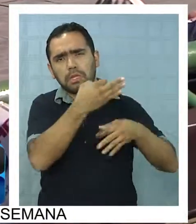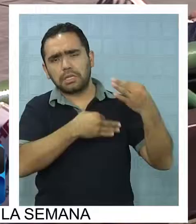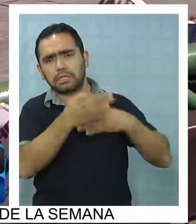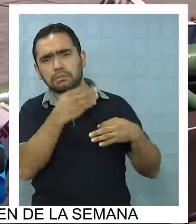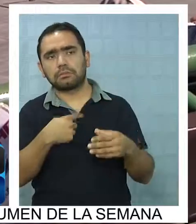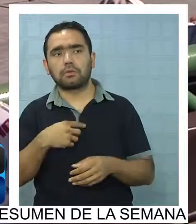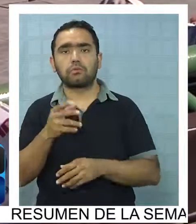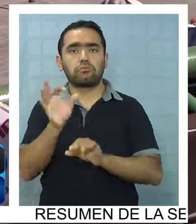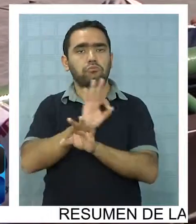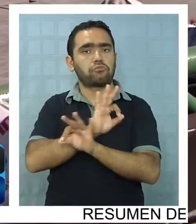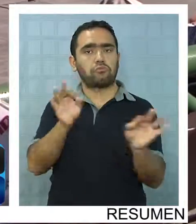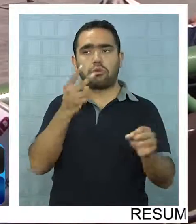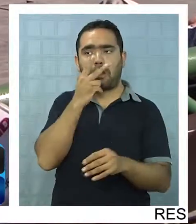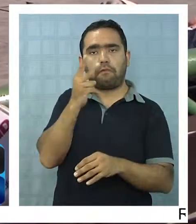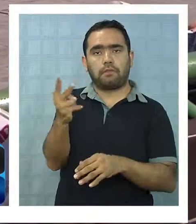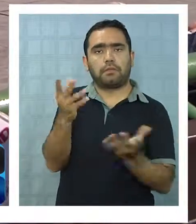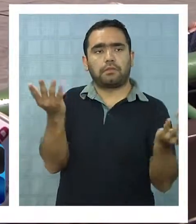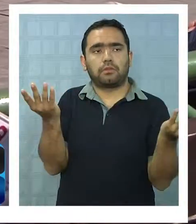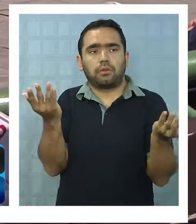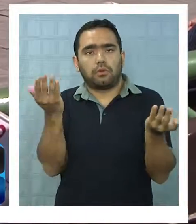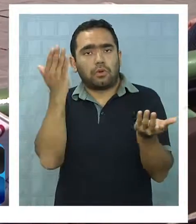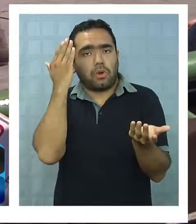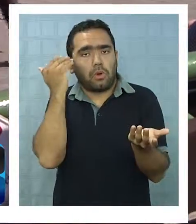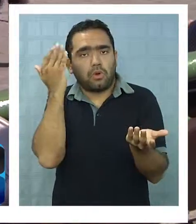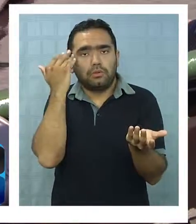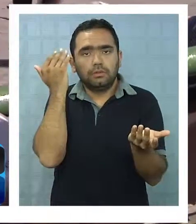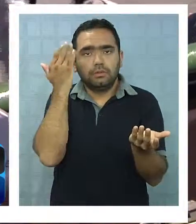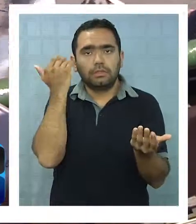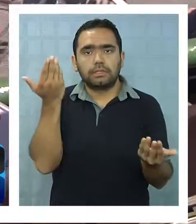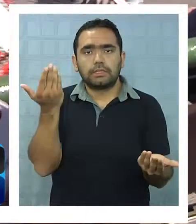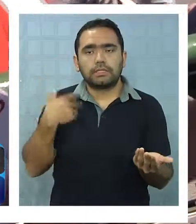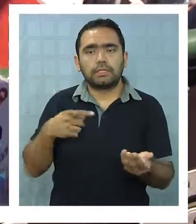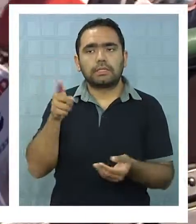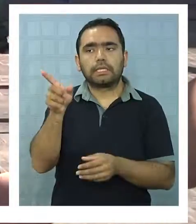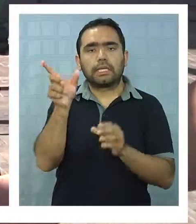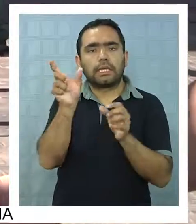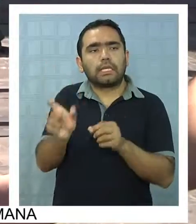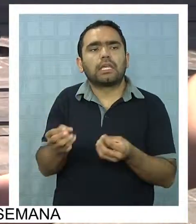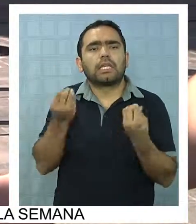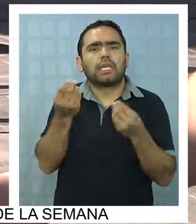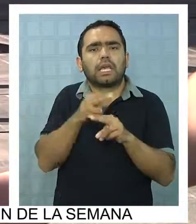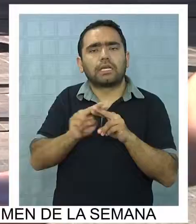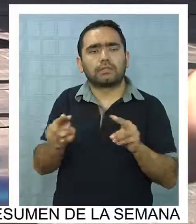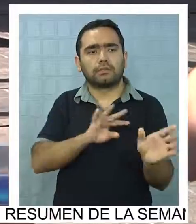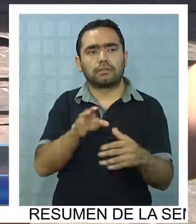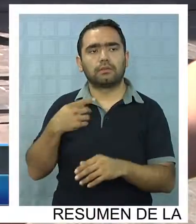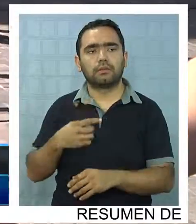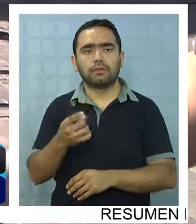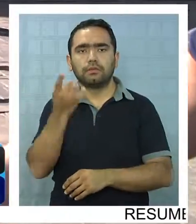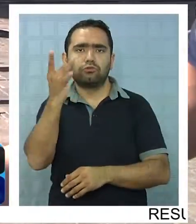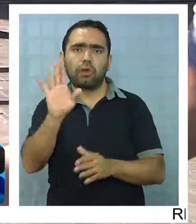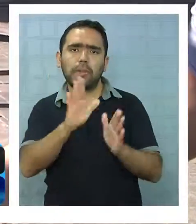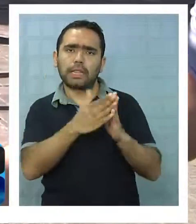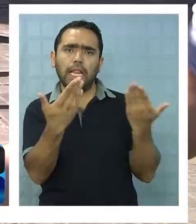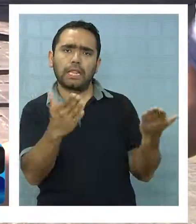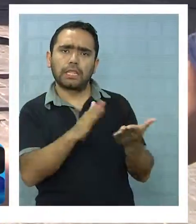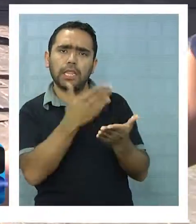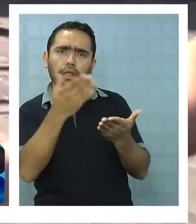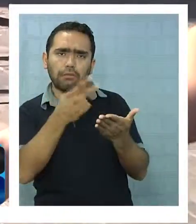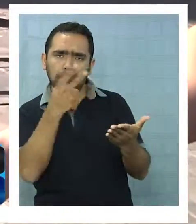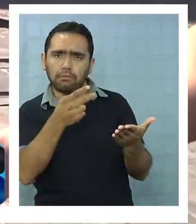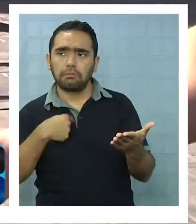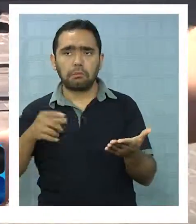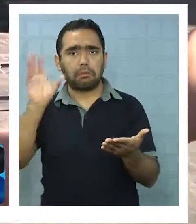la hemos visto llegar, no sabemos qué es lo que va a ser. No, he visto el diario, pero no